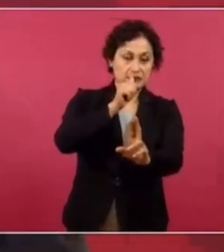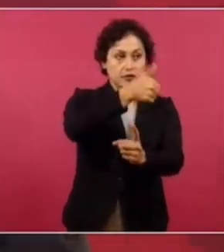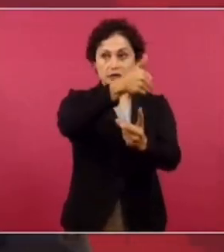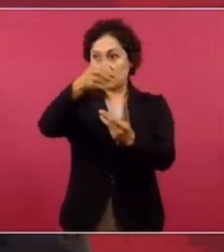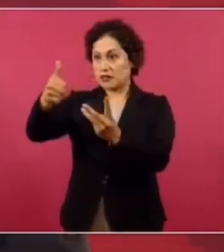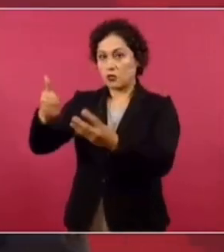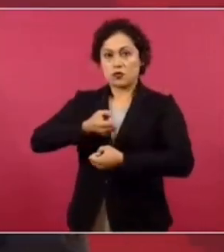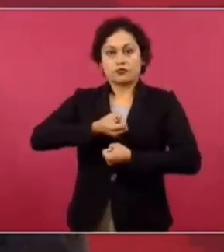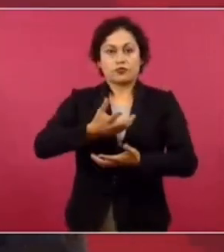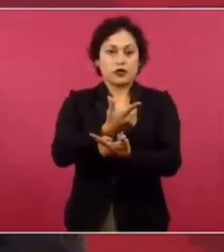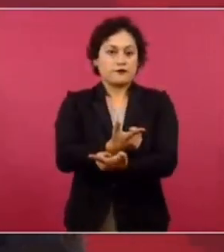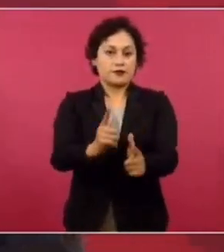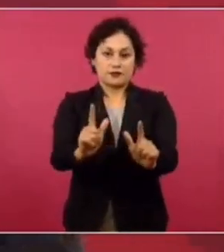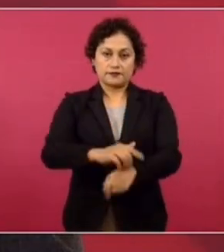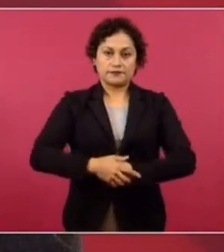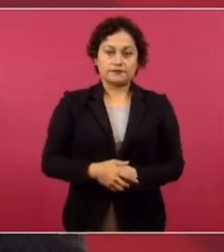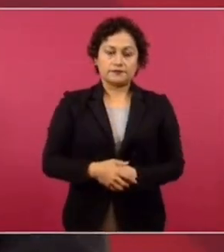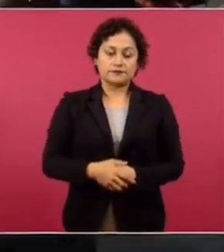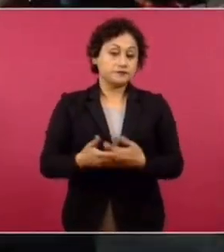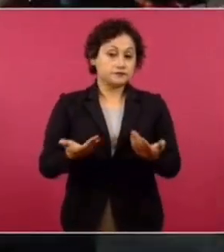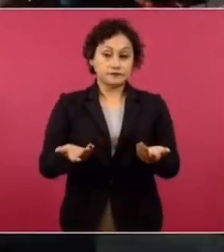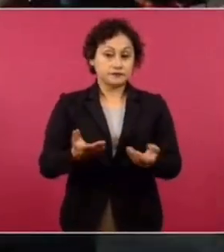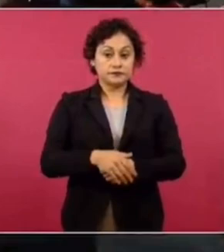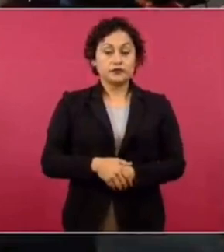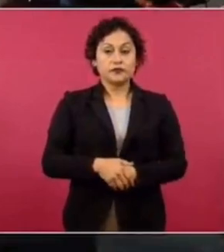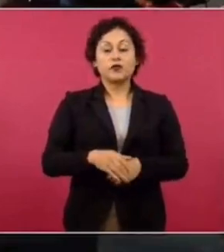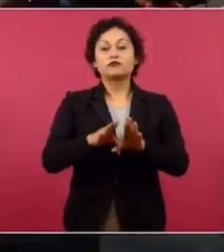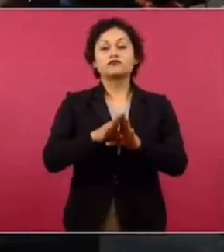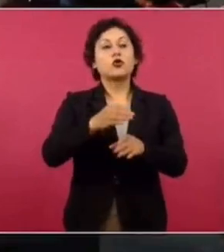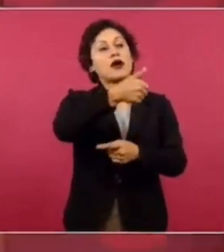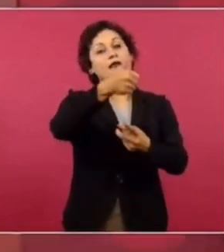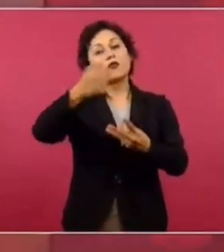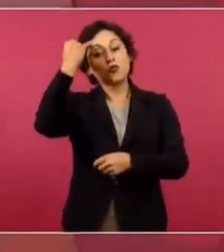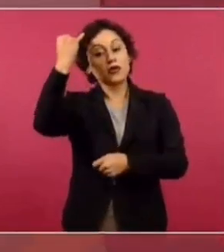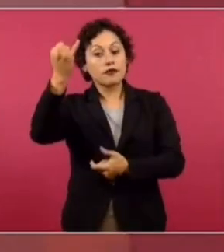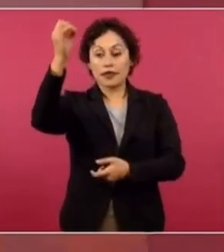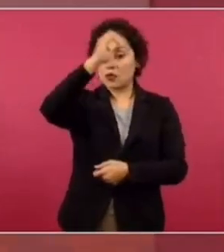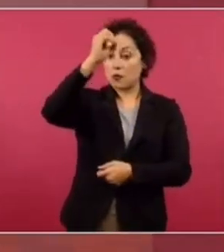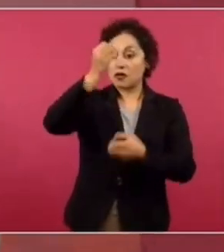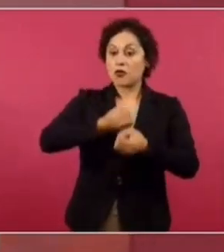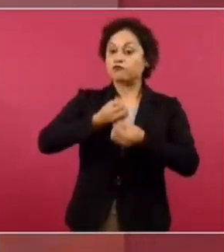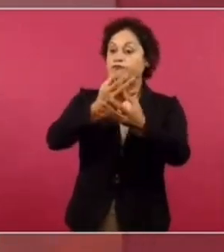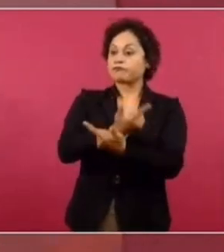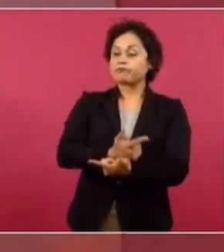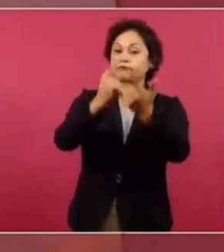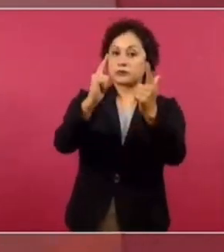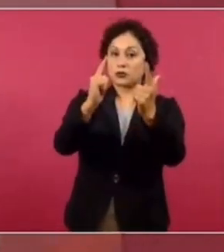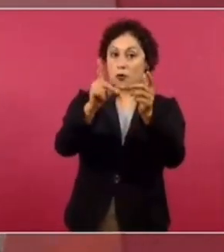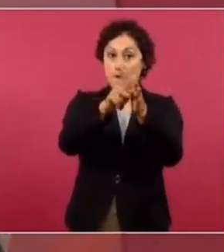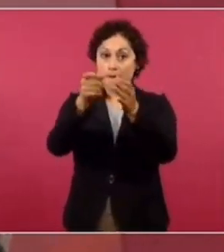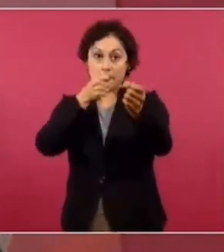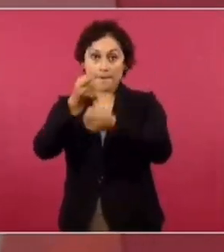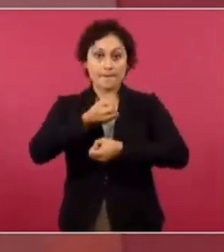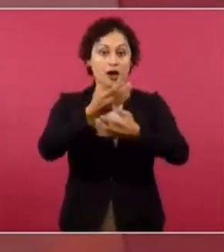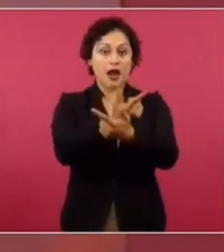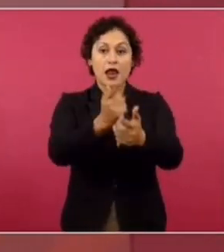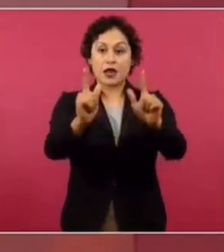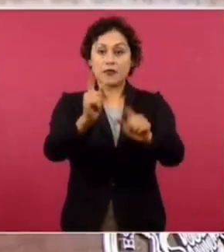de expresión, la libertad de manifestación, de ideas, la libertad de prensa, siempre.